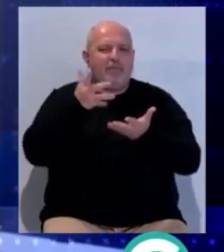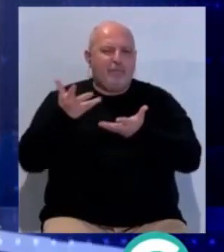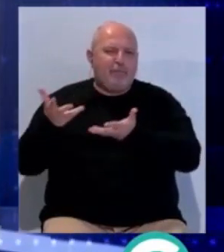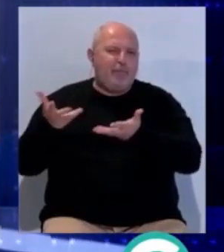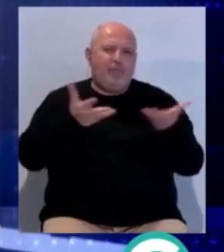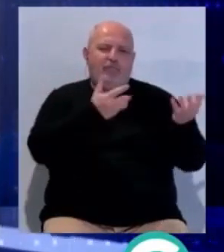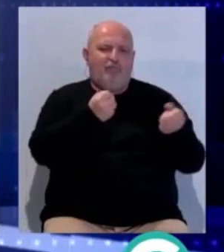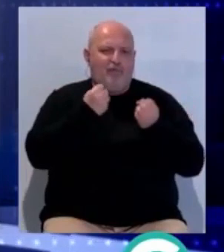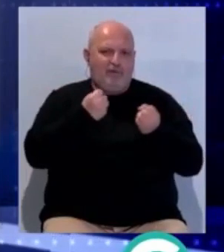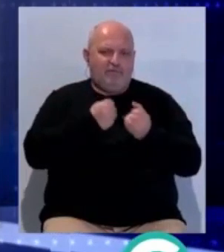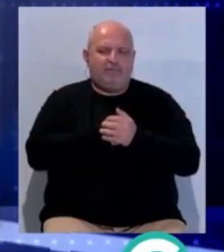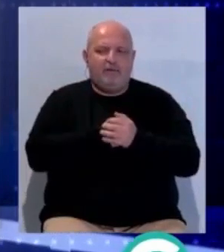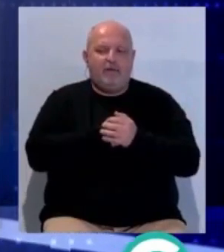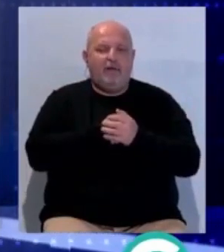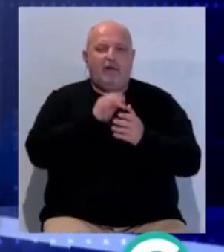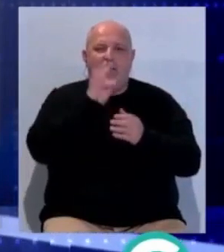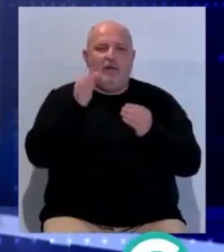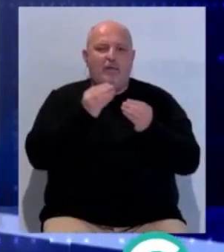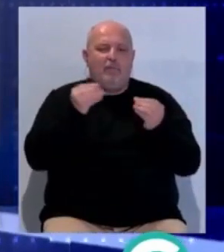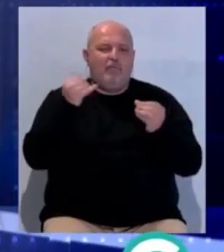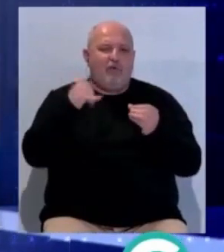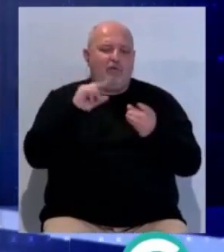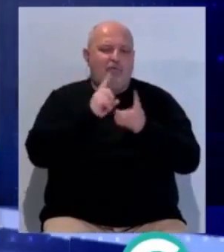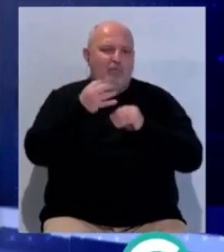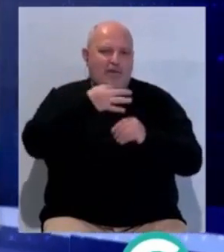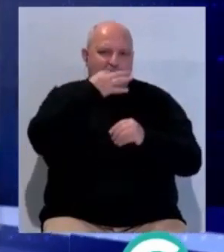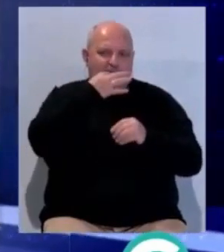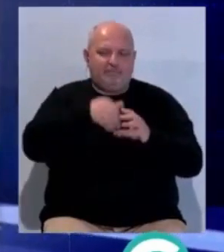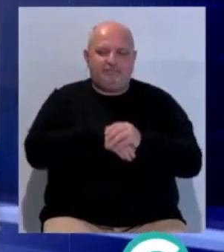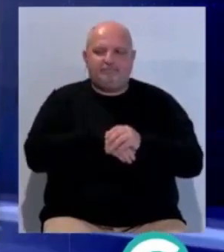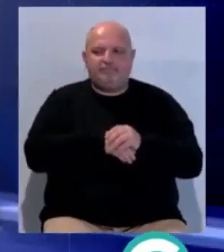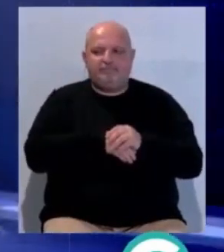rachas de muy fuertes en el estrecho, tendiendo a flojos variables por la tarde.